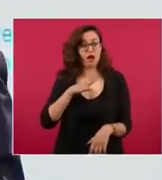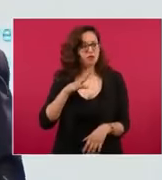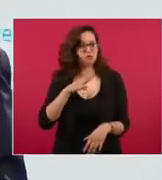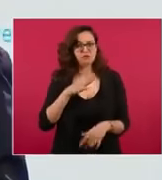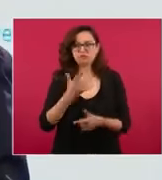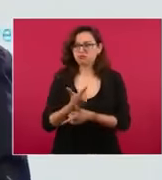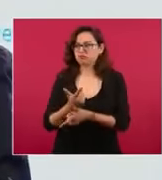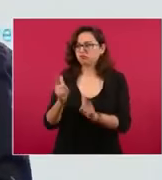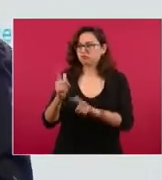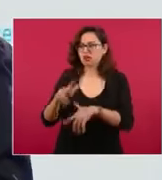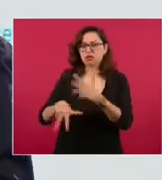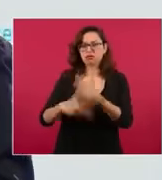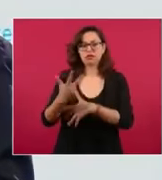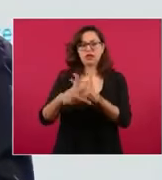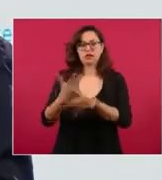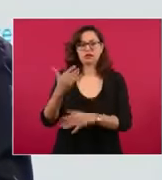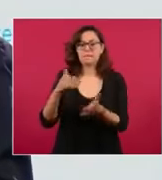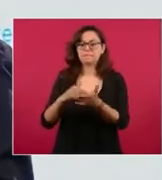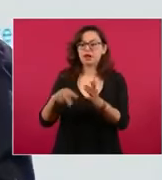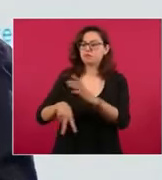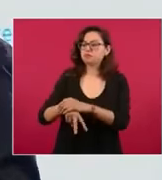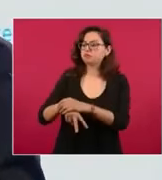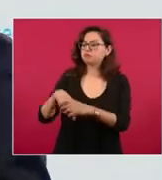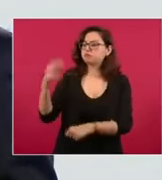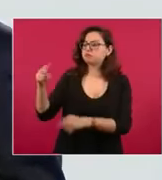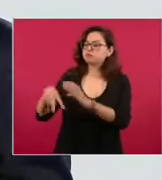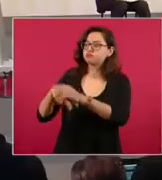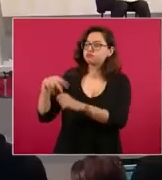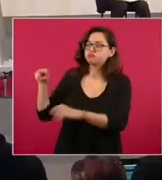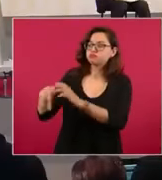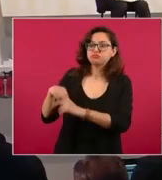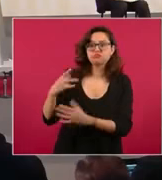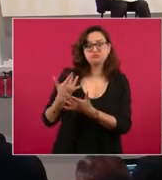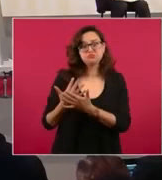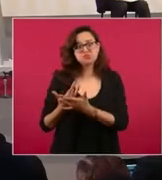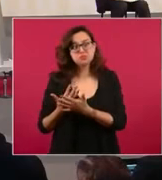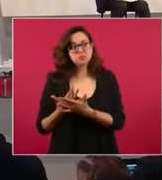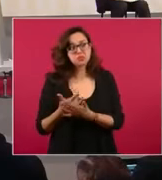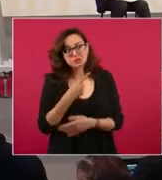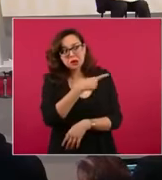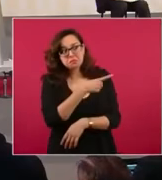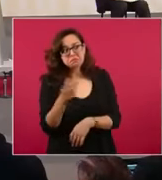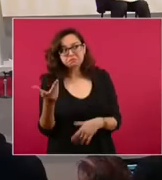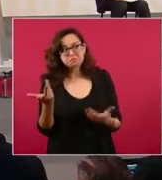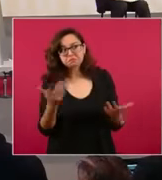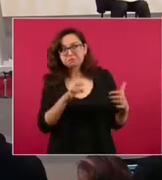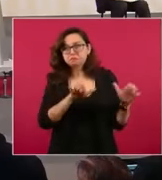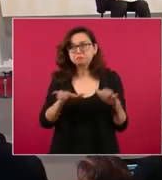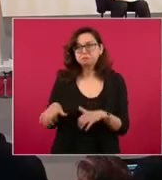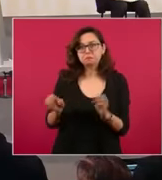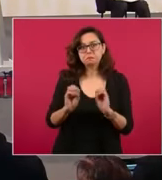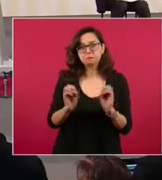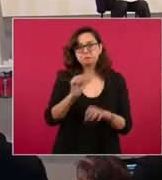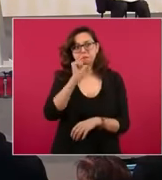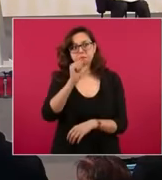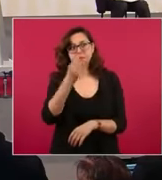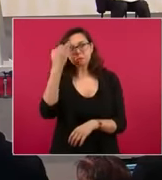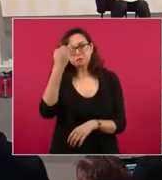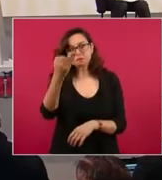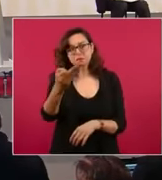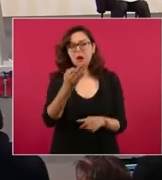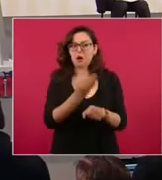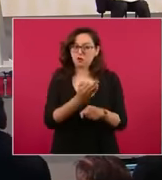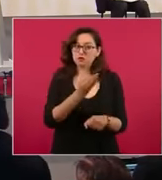plazas que han estado vacantes en las instituciones de salud durante tanto tiempo. Y también